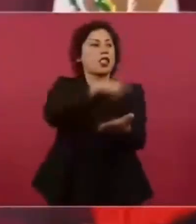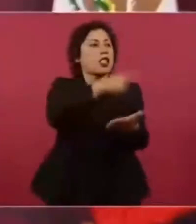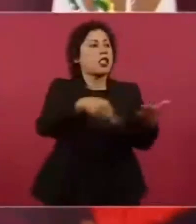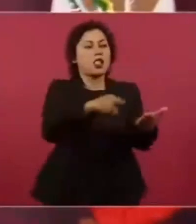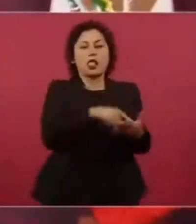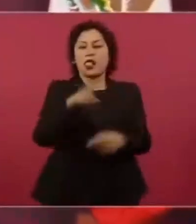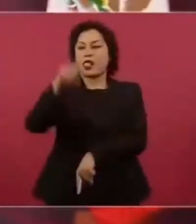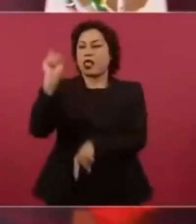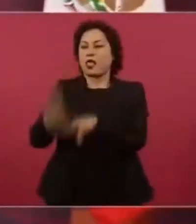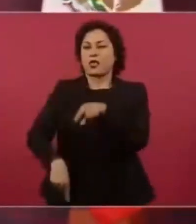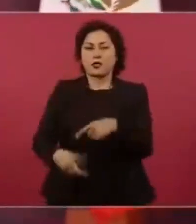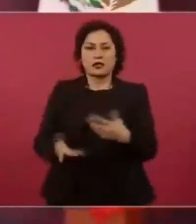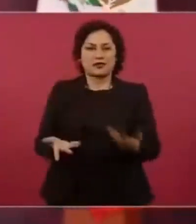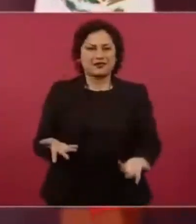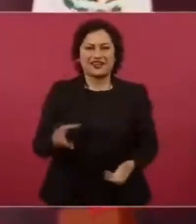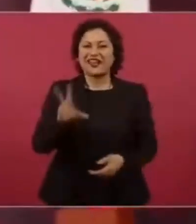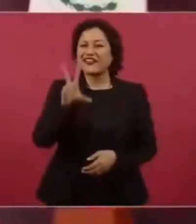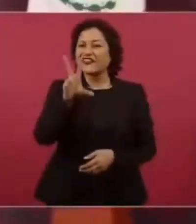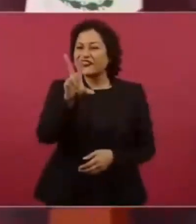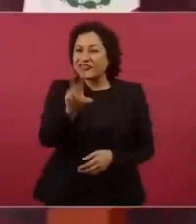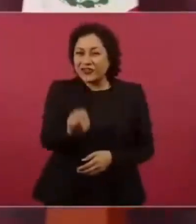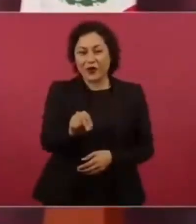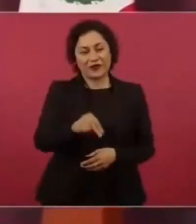expropiar los bancos. No.